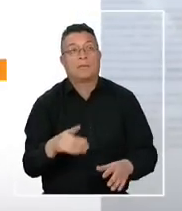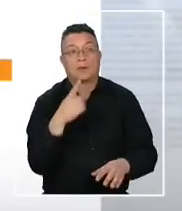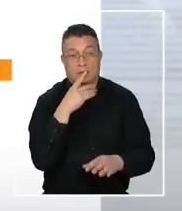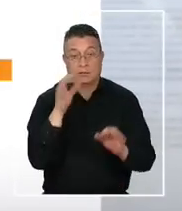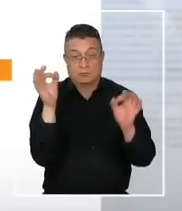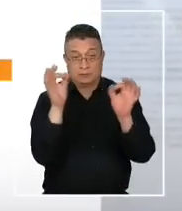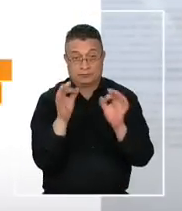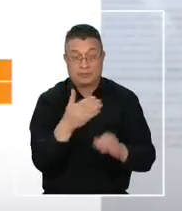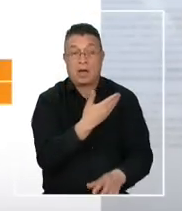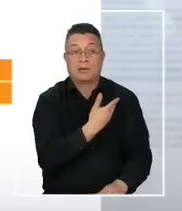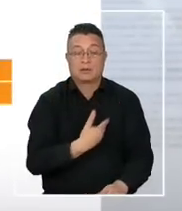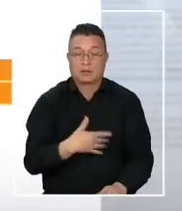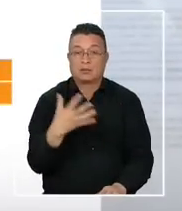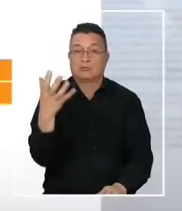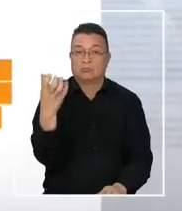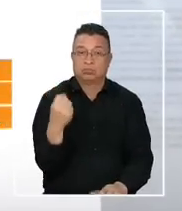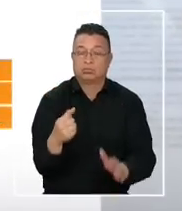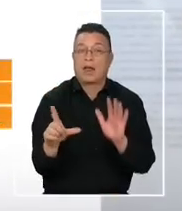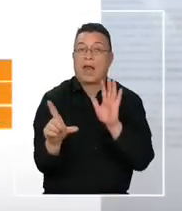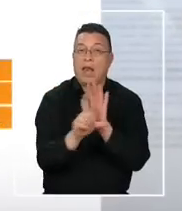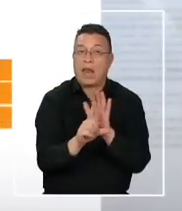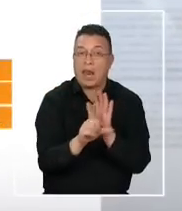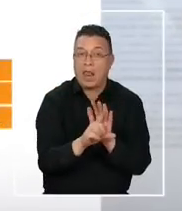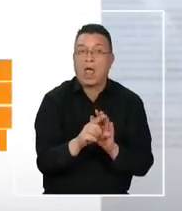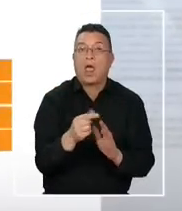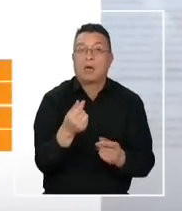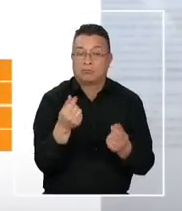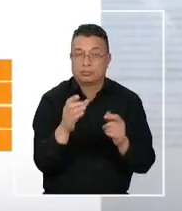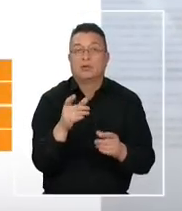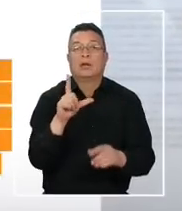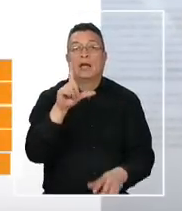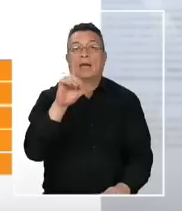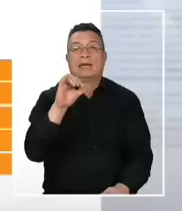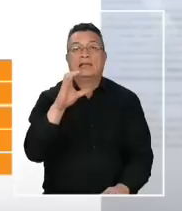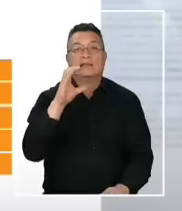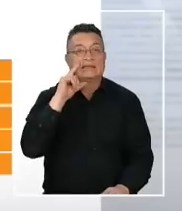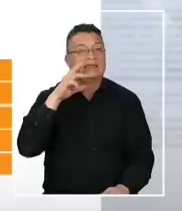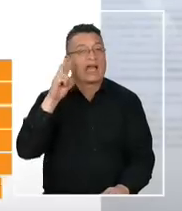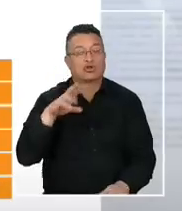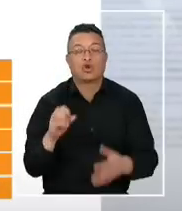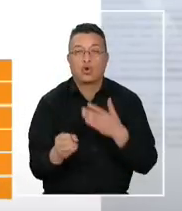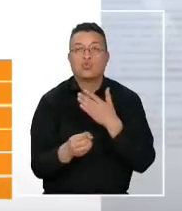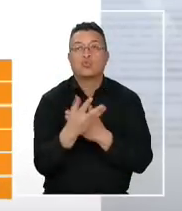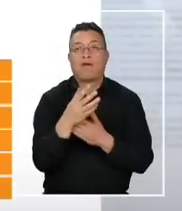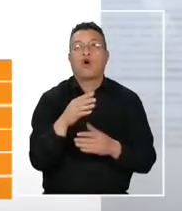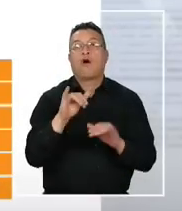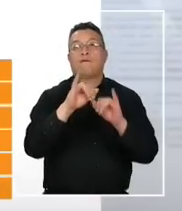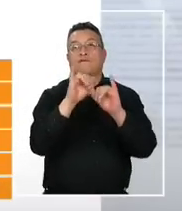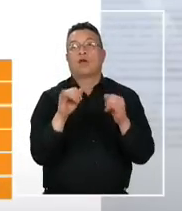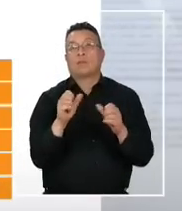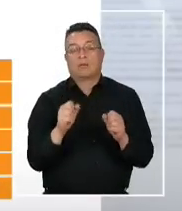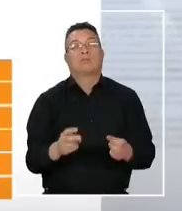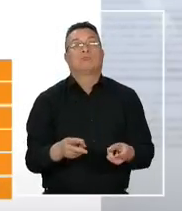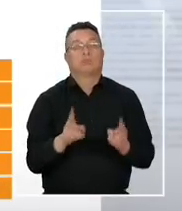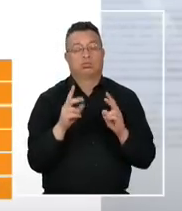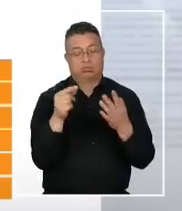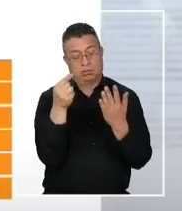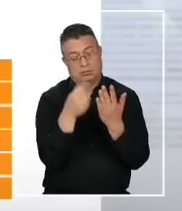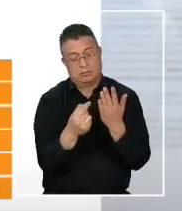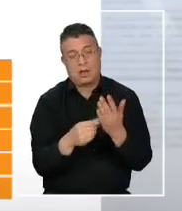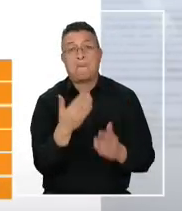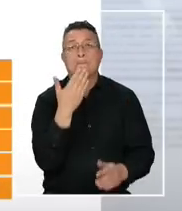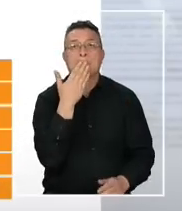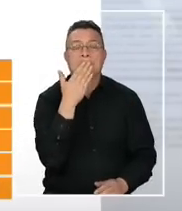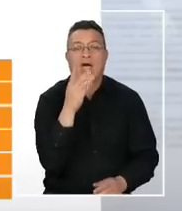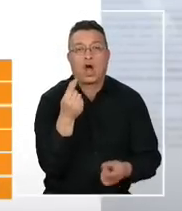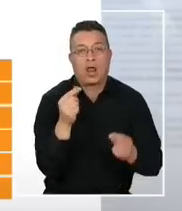presidenciales de austeridad y de la Ley de Presupuestos implicaron que se licitara un nuevo modelo con un comprador de precios que permita a los organismos revisar los mejores